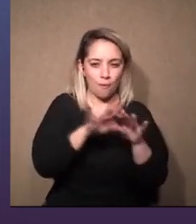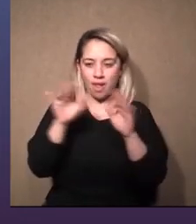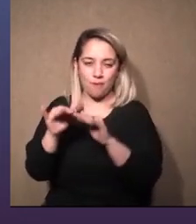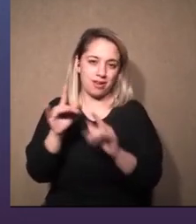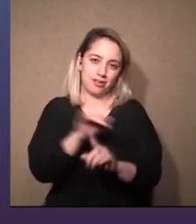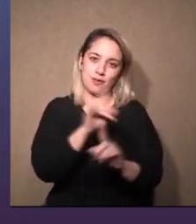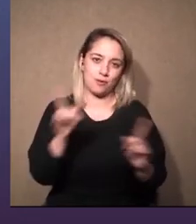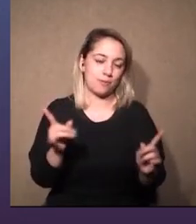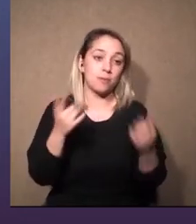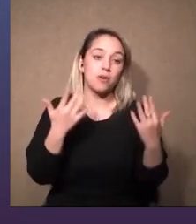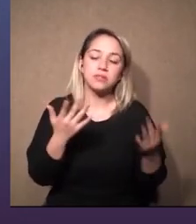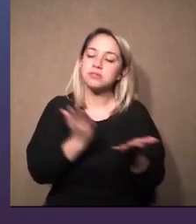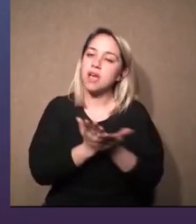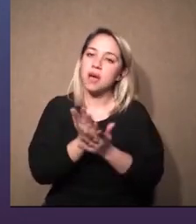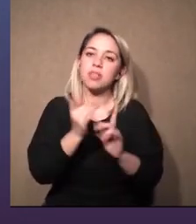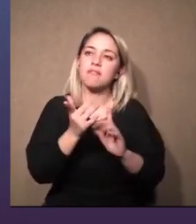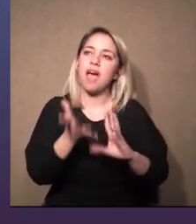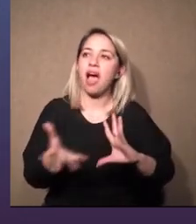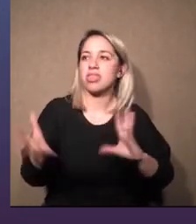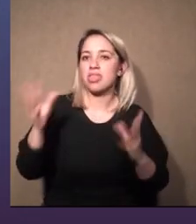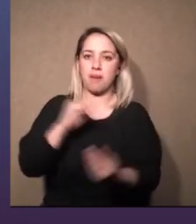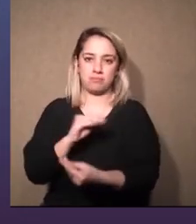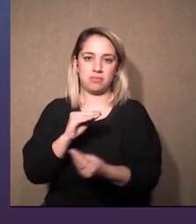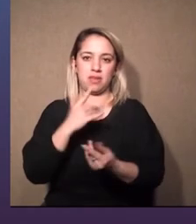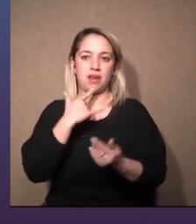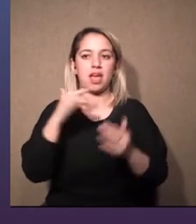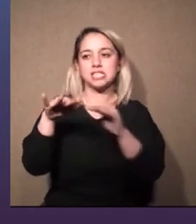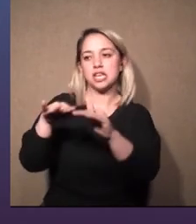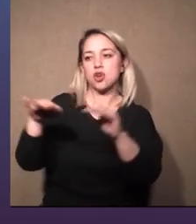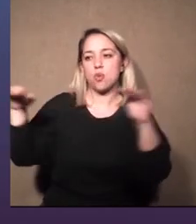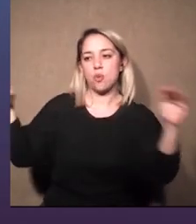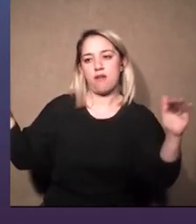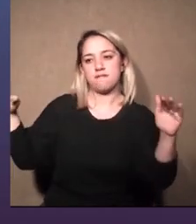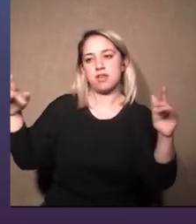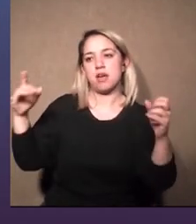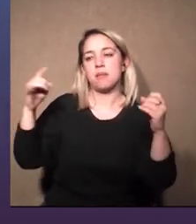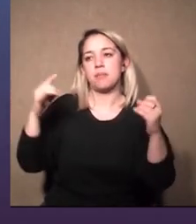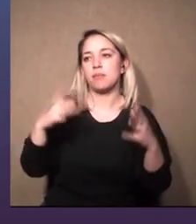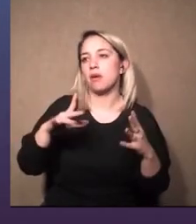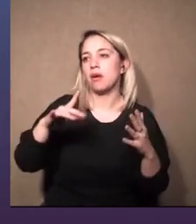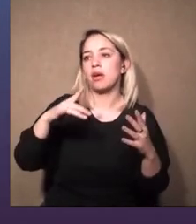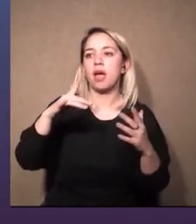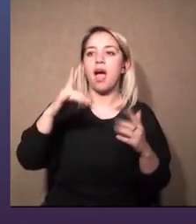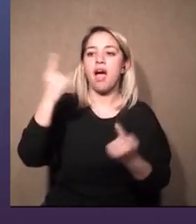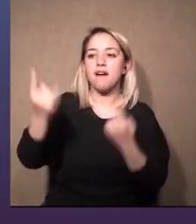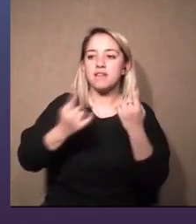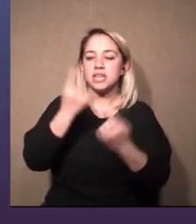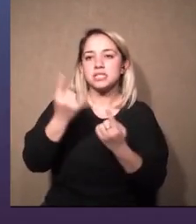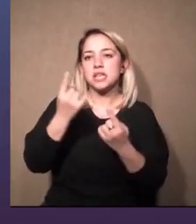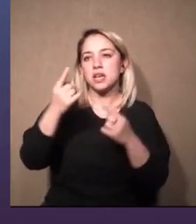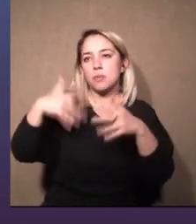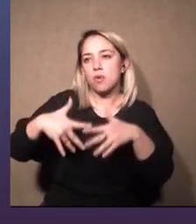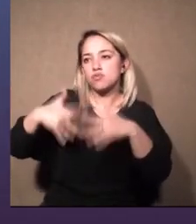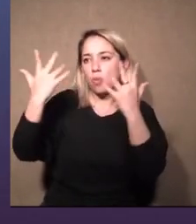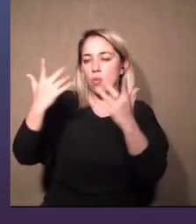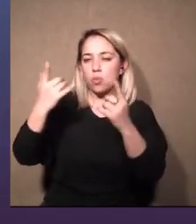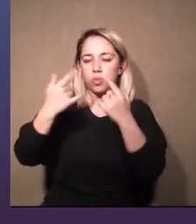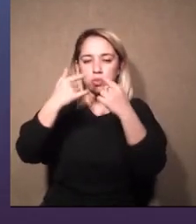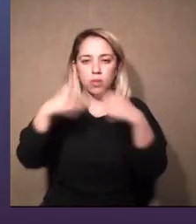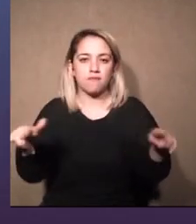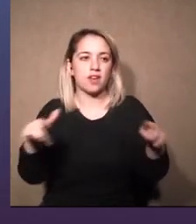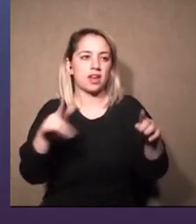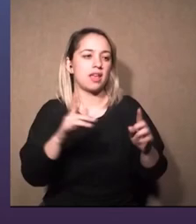escenografía que viene de afuera a nuestro teatro porque si bien son los elementos escenográficos de un espectáculo la